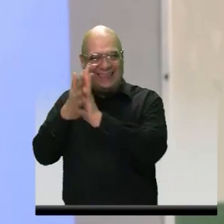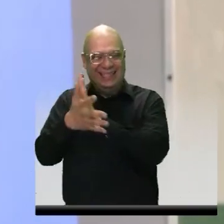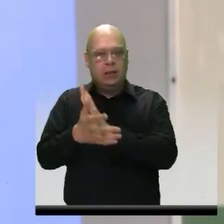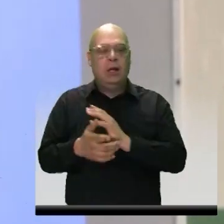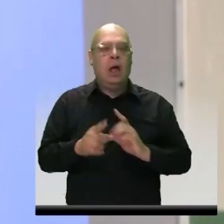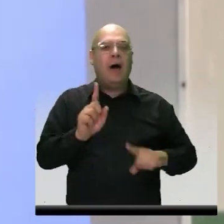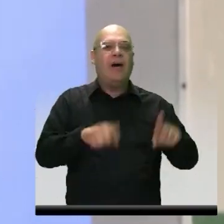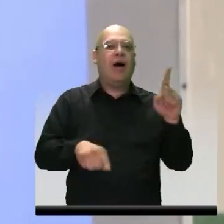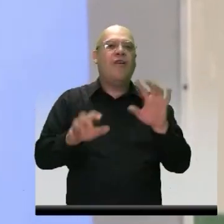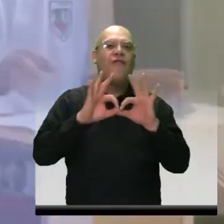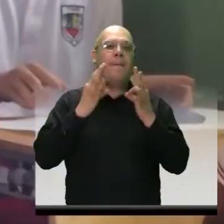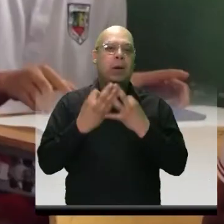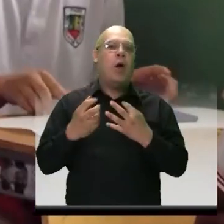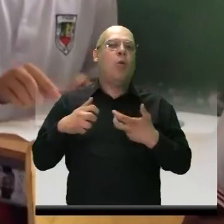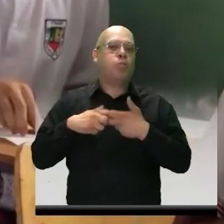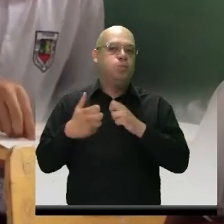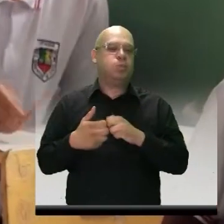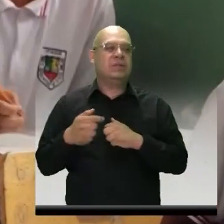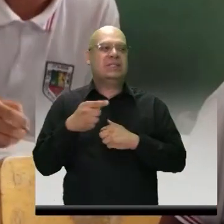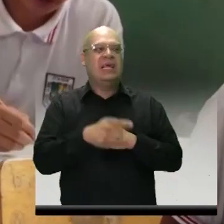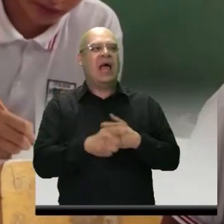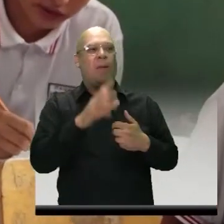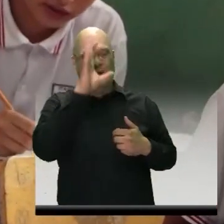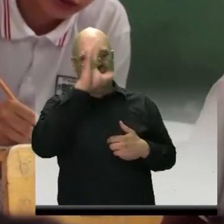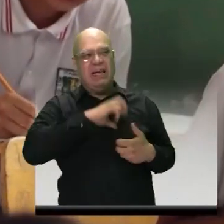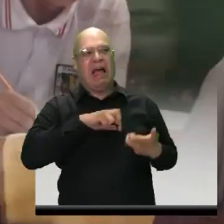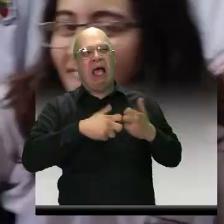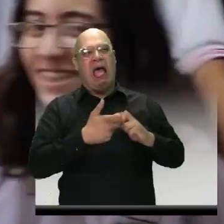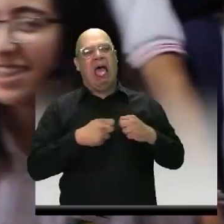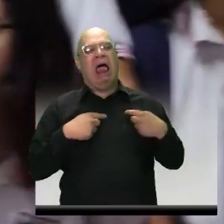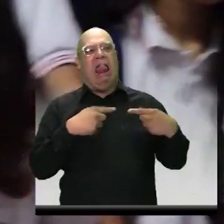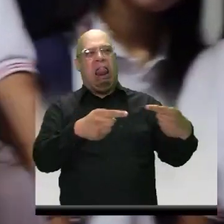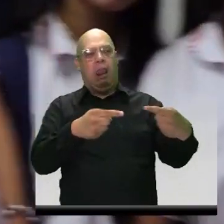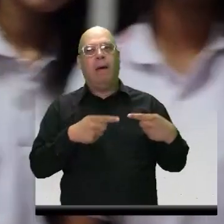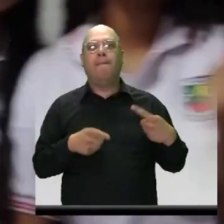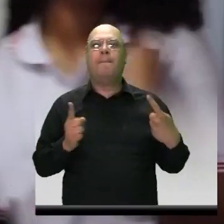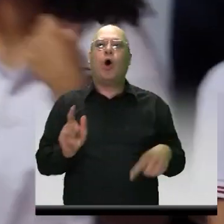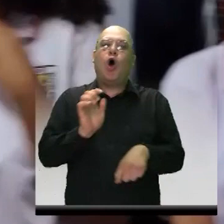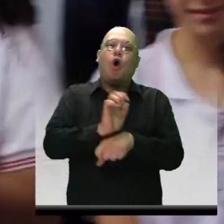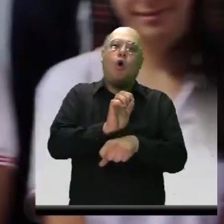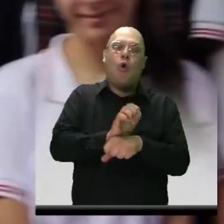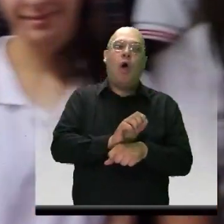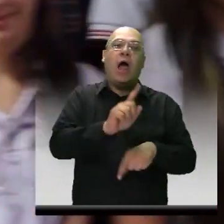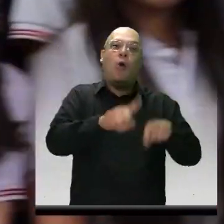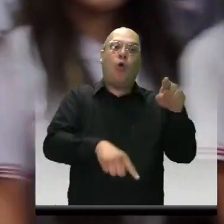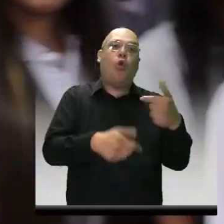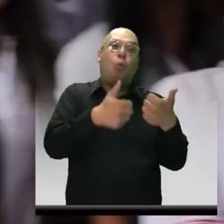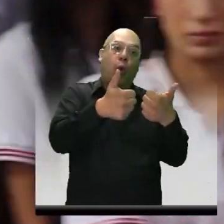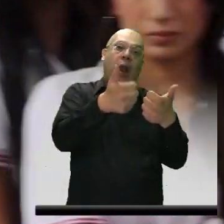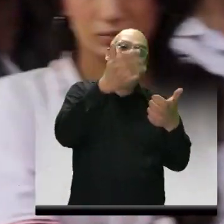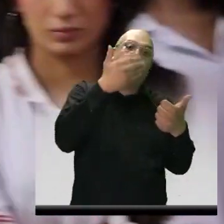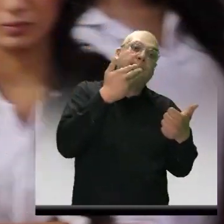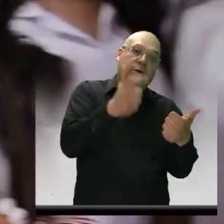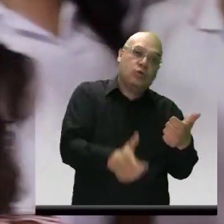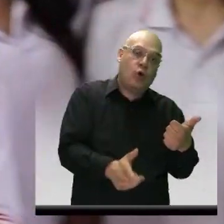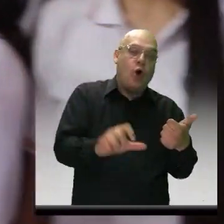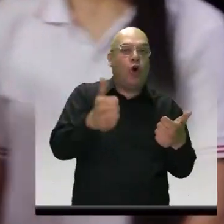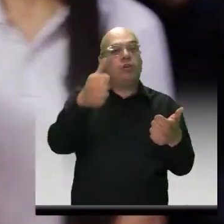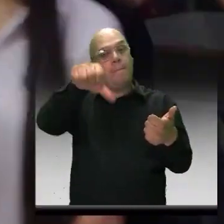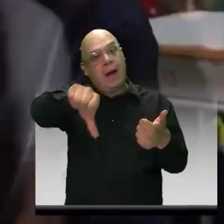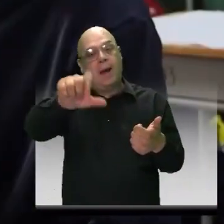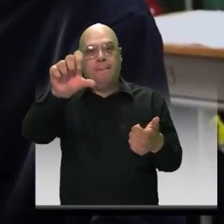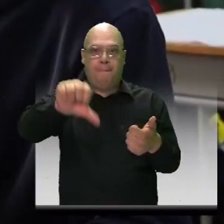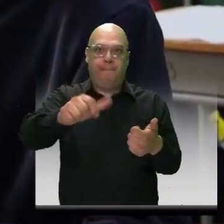familias tienen problemas con nosotros, ¿cierto? Pero como en toda entidad están los buenos y están los malos. No solo la Policía Nacional que